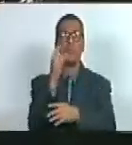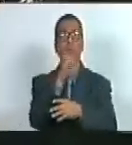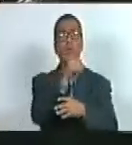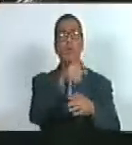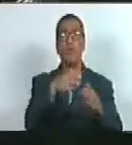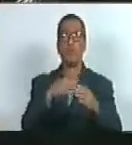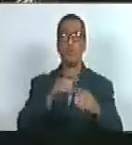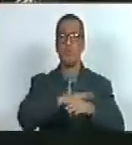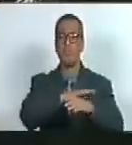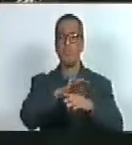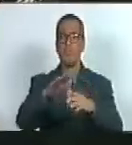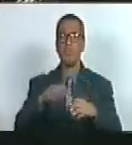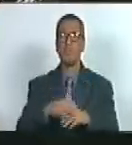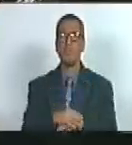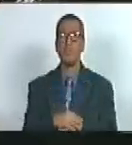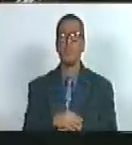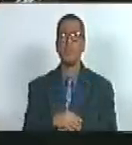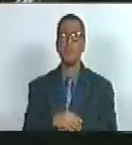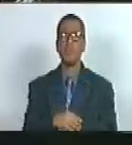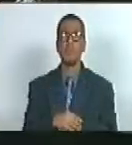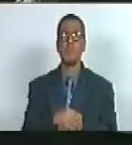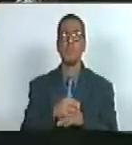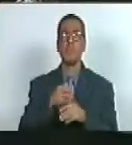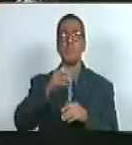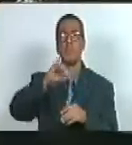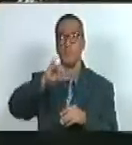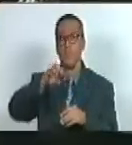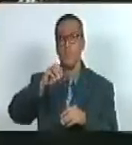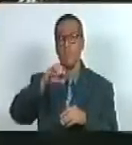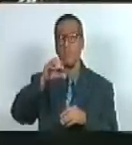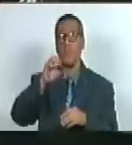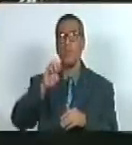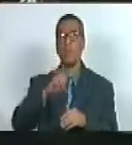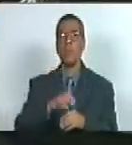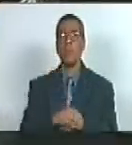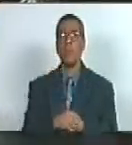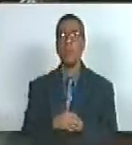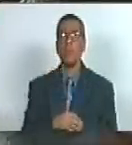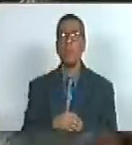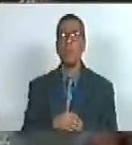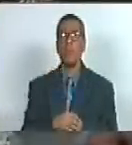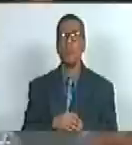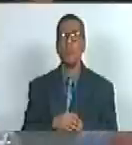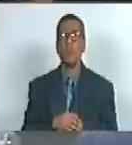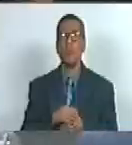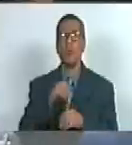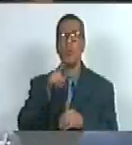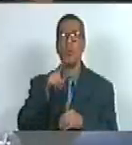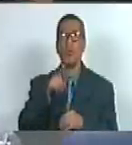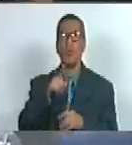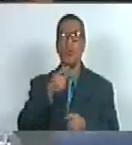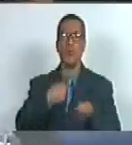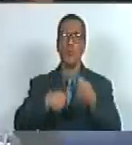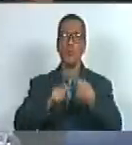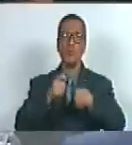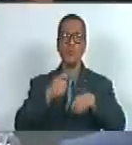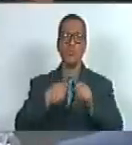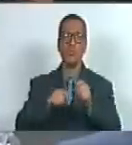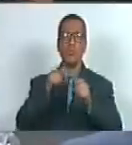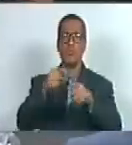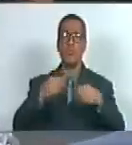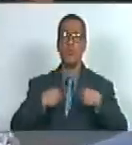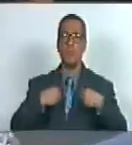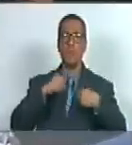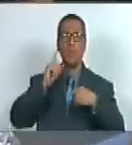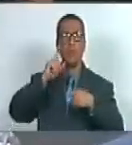la motellería y por supuesto ellos eran comerciantes y él vivía